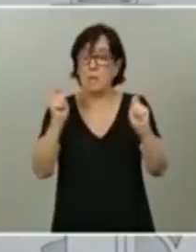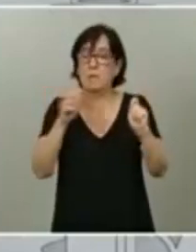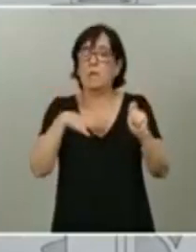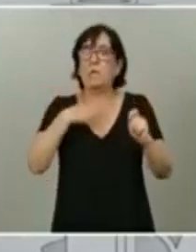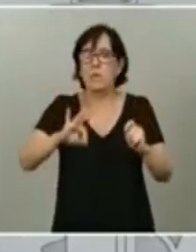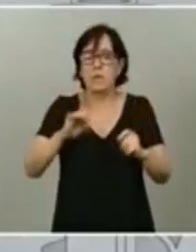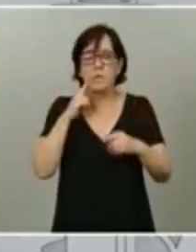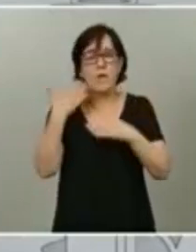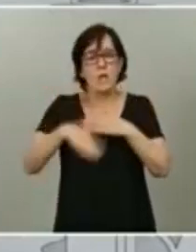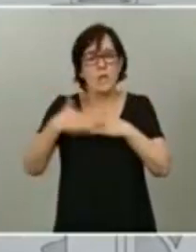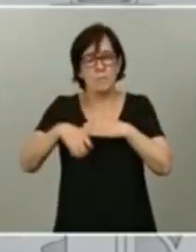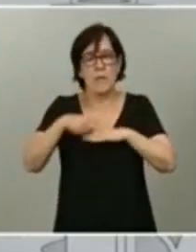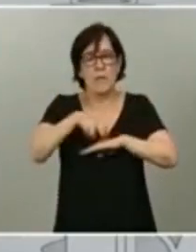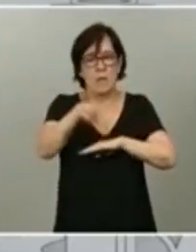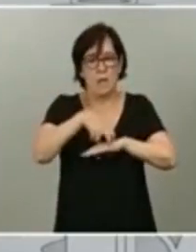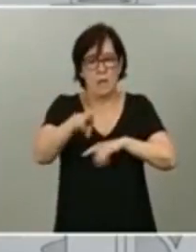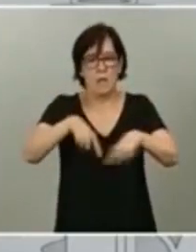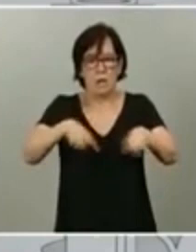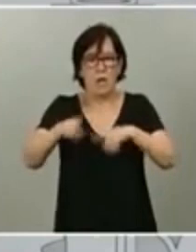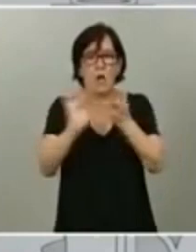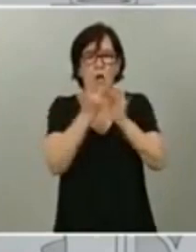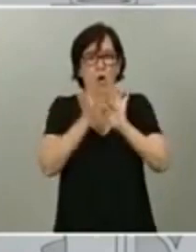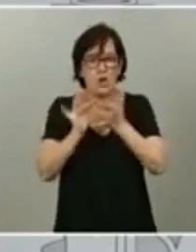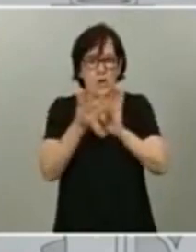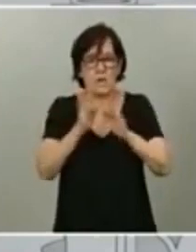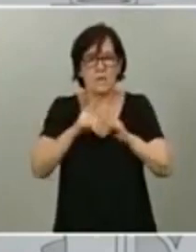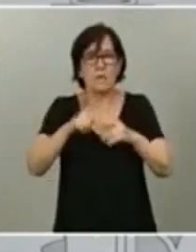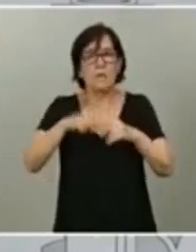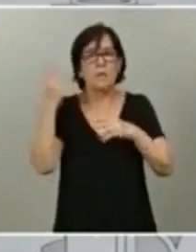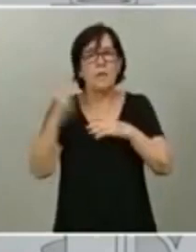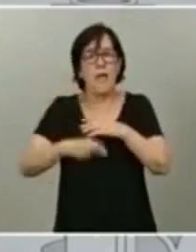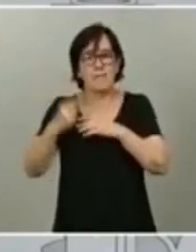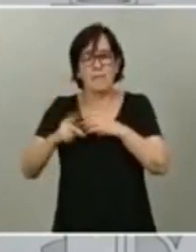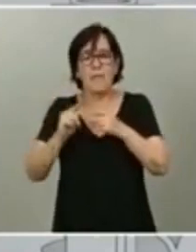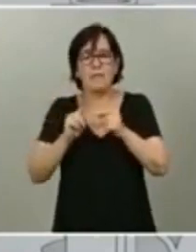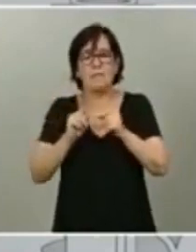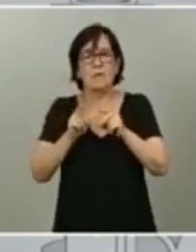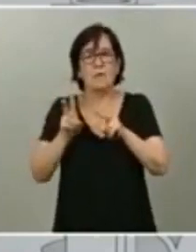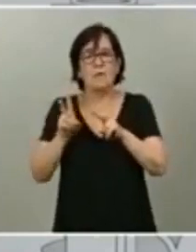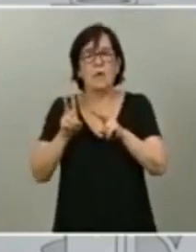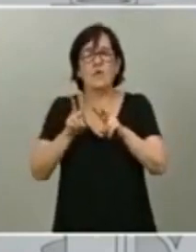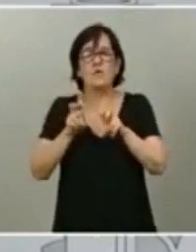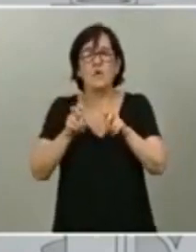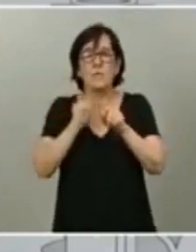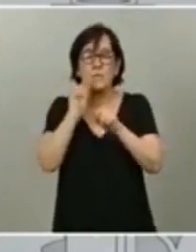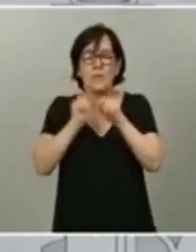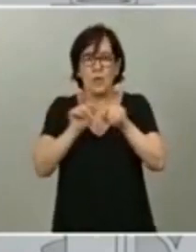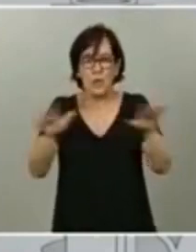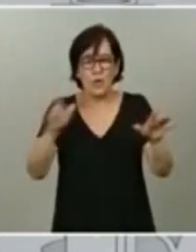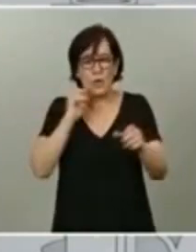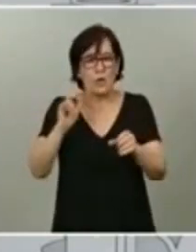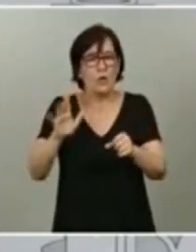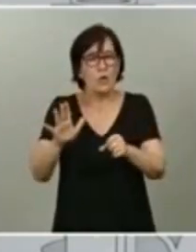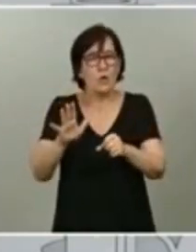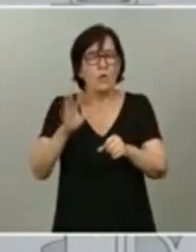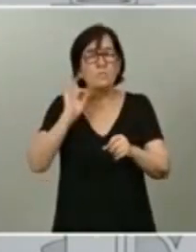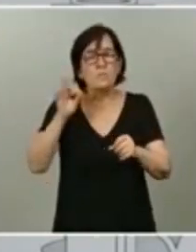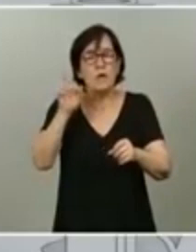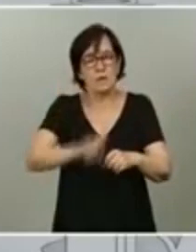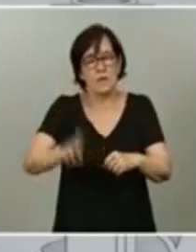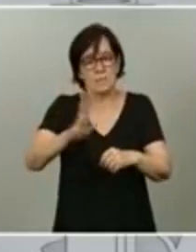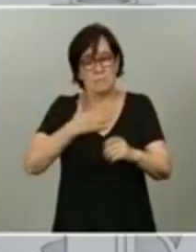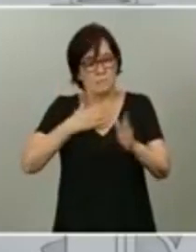movimientos, contactos, evitar así nuevos contagios, con la cobertura, insisto, plena de nuestra Constitución.